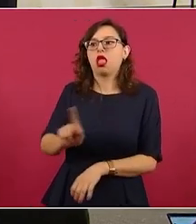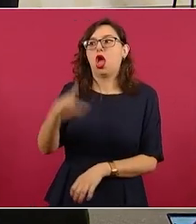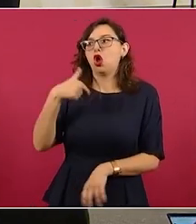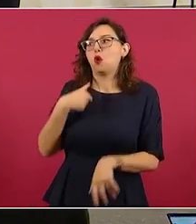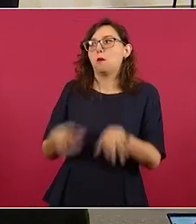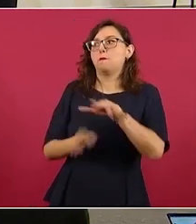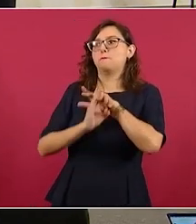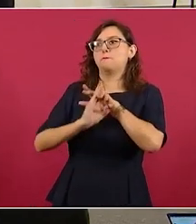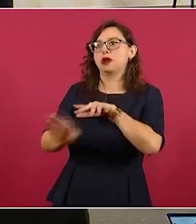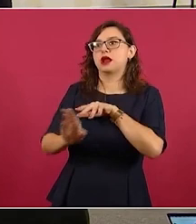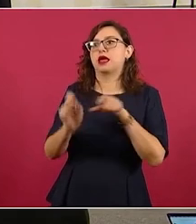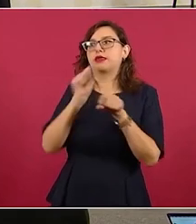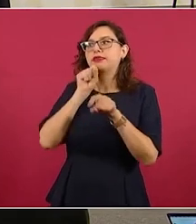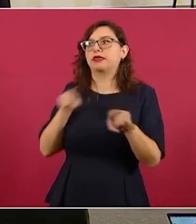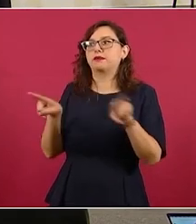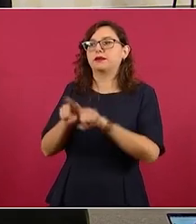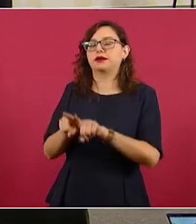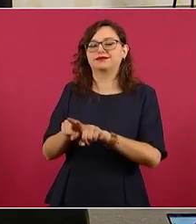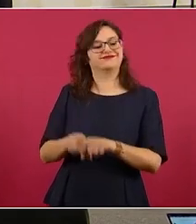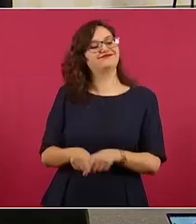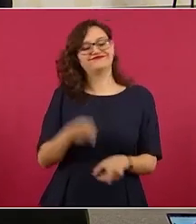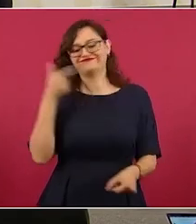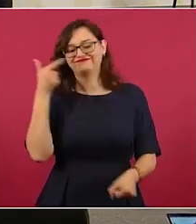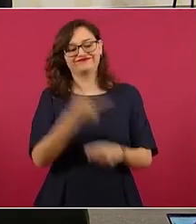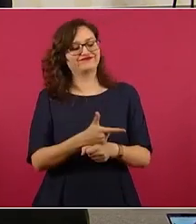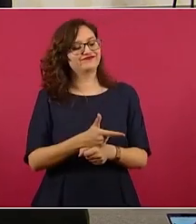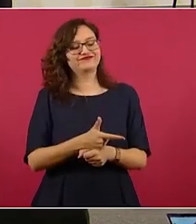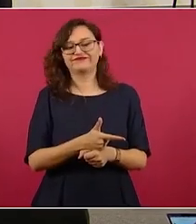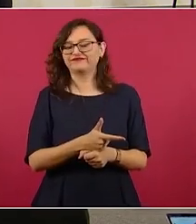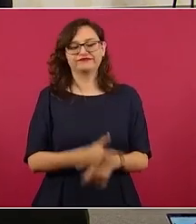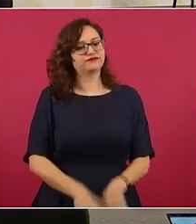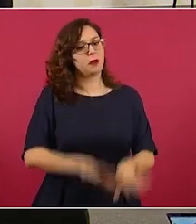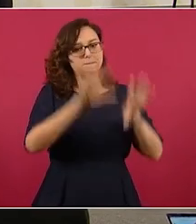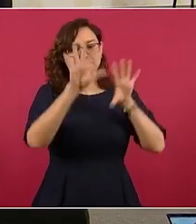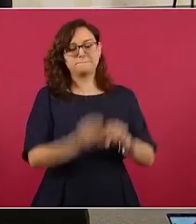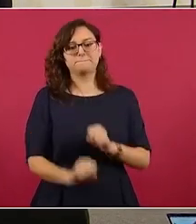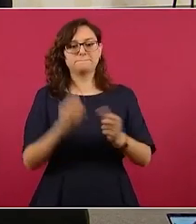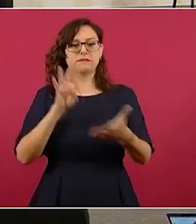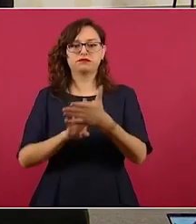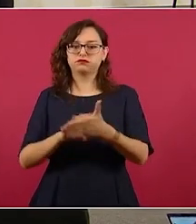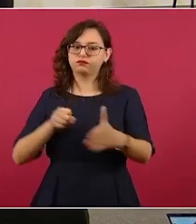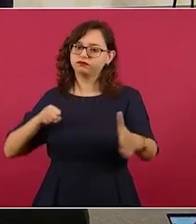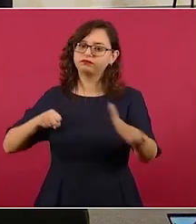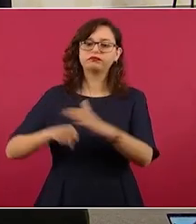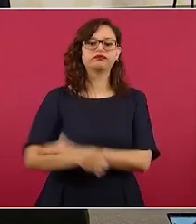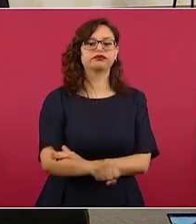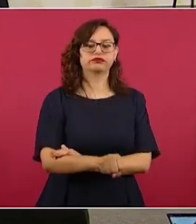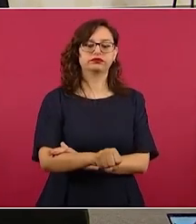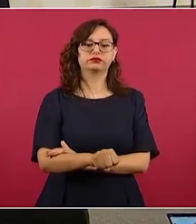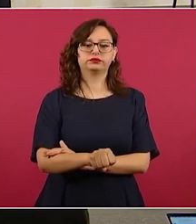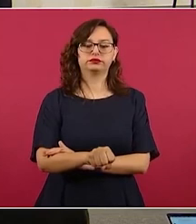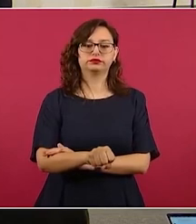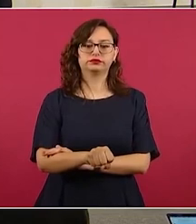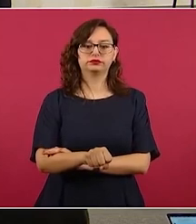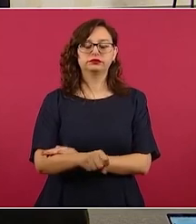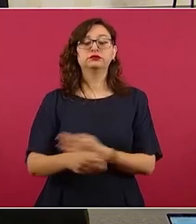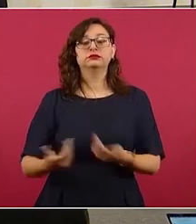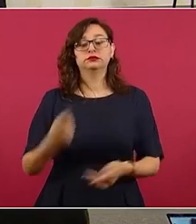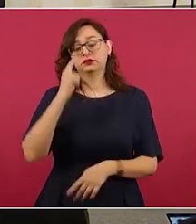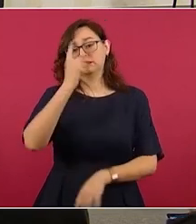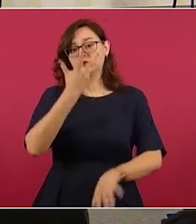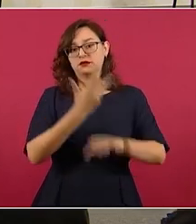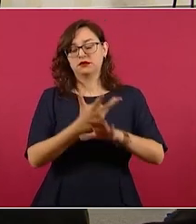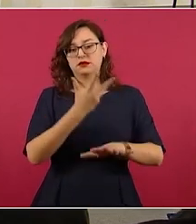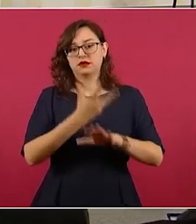Nacional de Migración no se encontraron datos del conductor acusado de conducir el tráiler la agencia de ICE en Estados